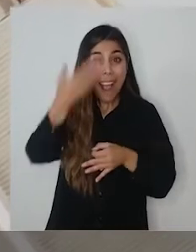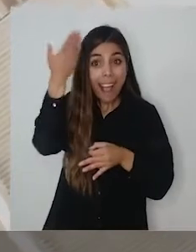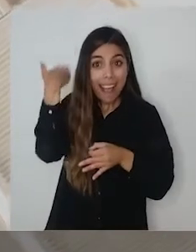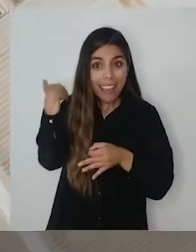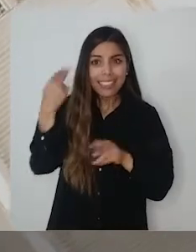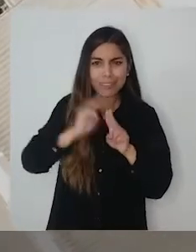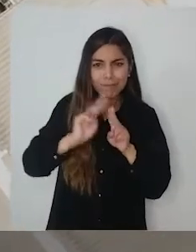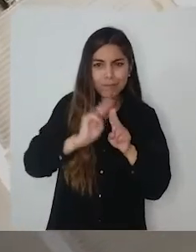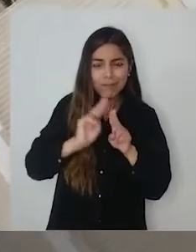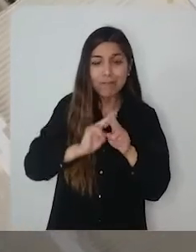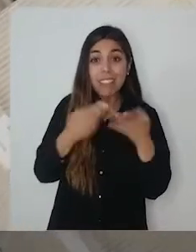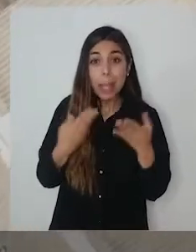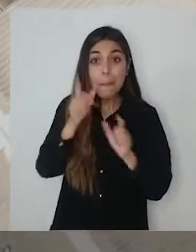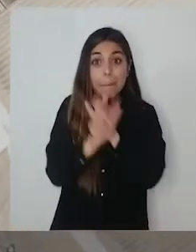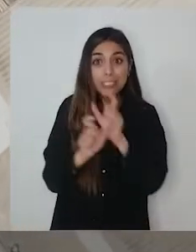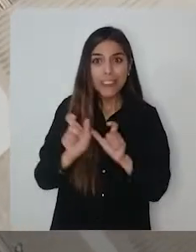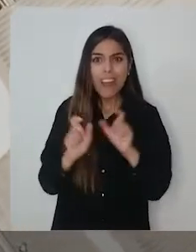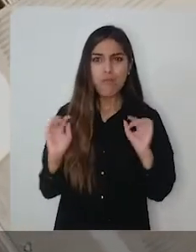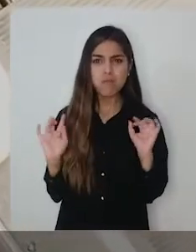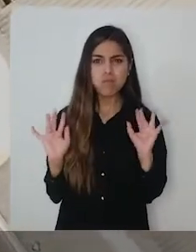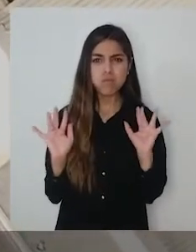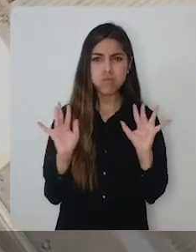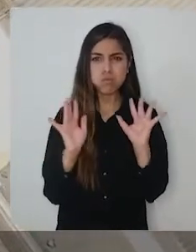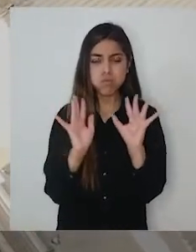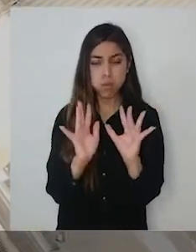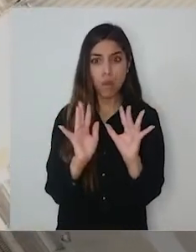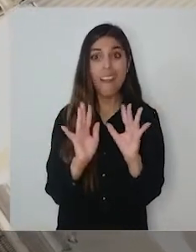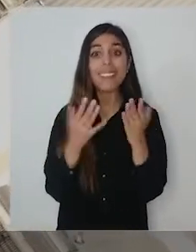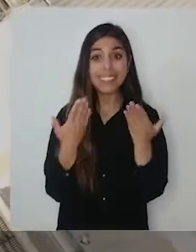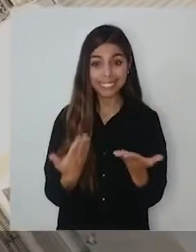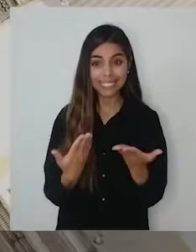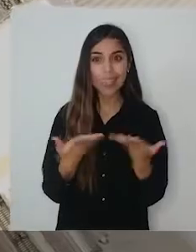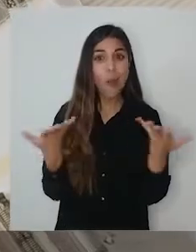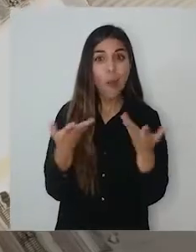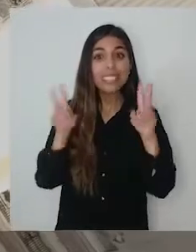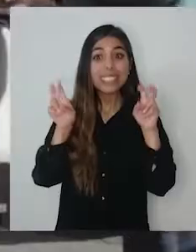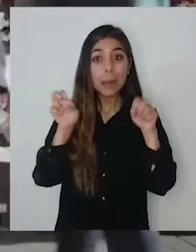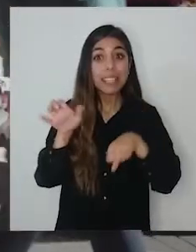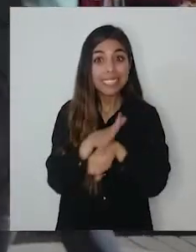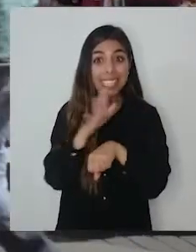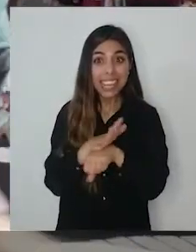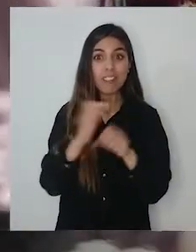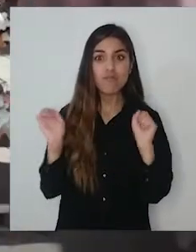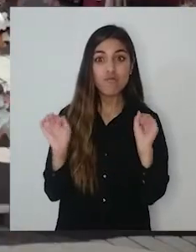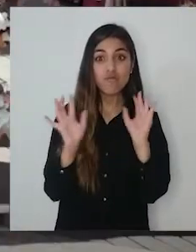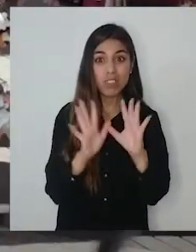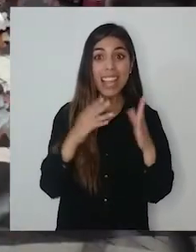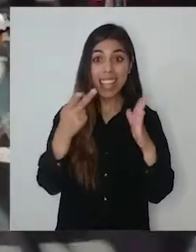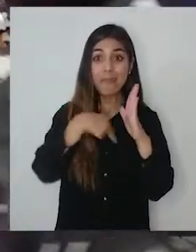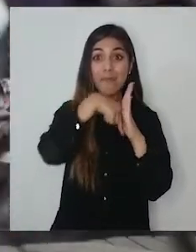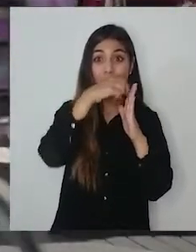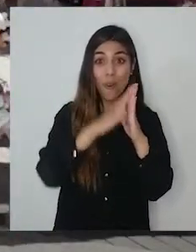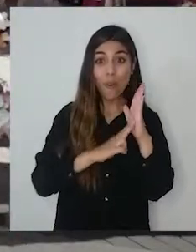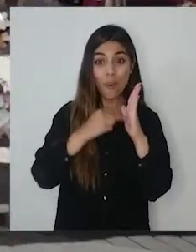momento en que esta obra se ejecuta, pasaba también por un espacio que reunía a la gente. Y ese espacio era el cine. Un